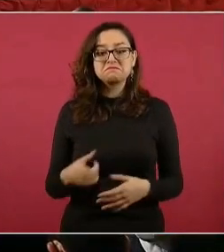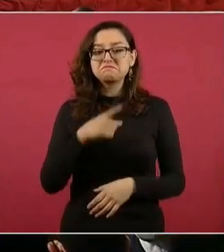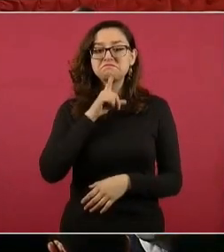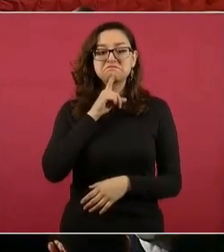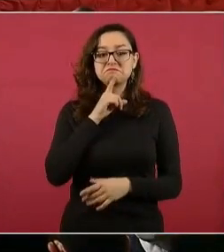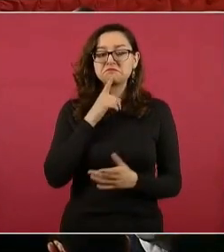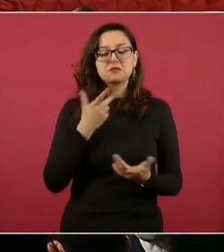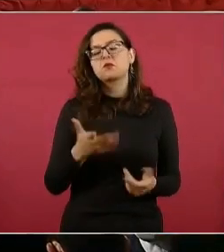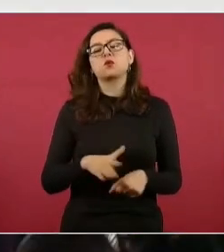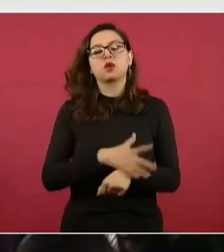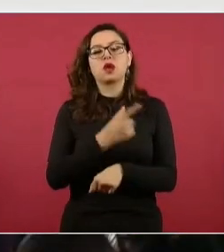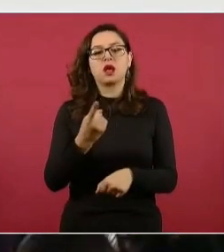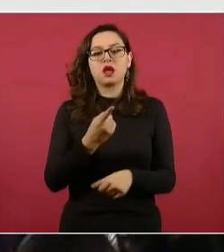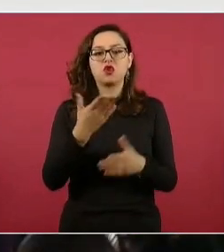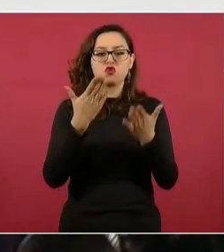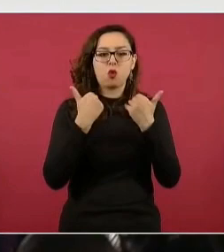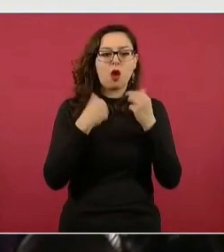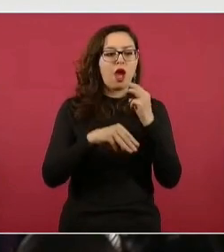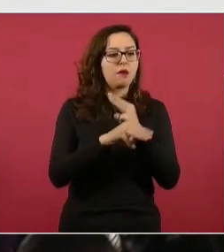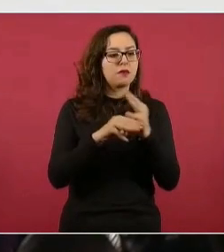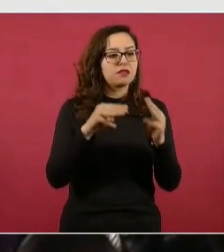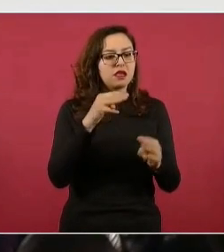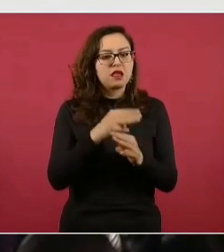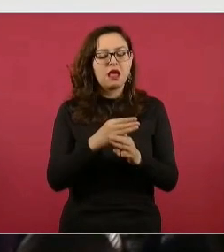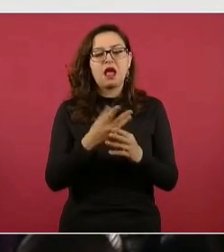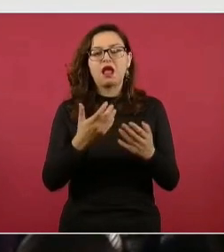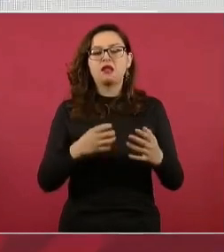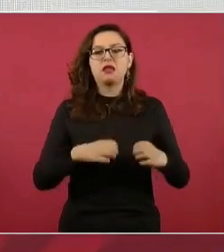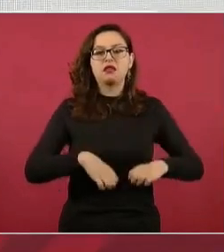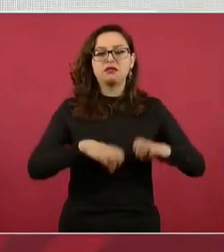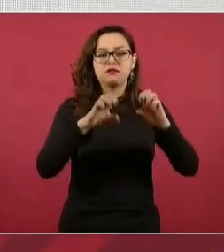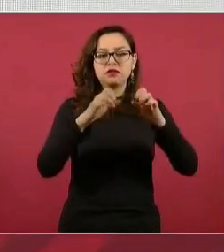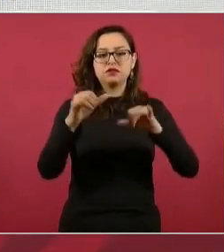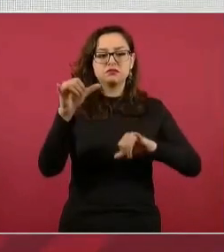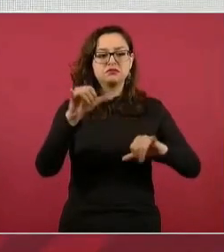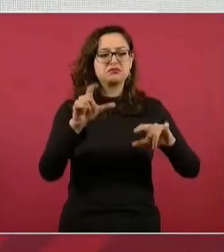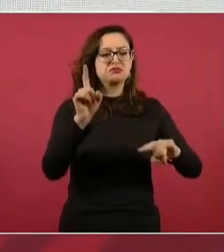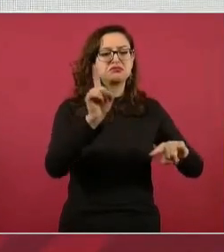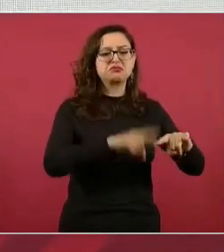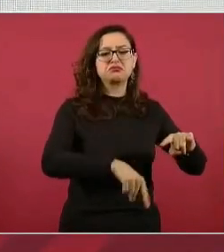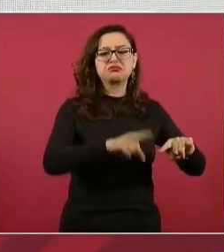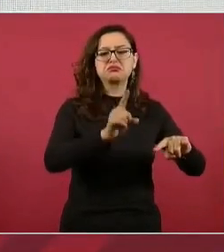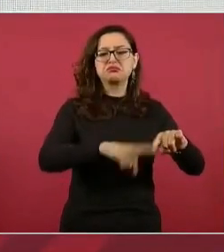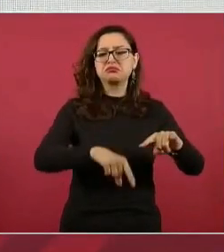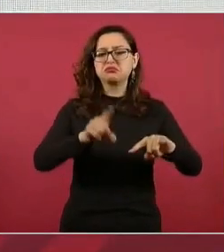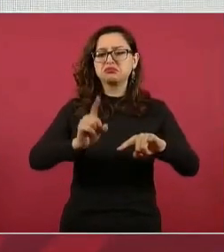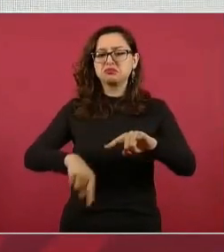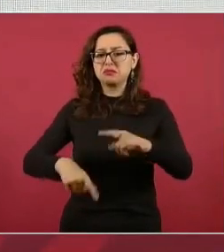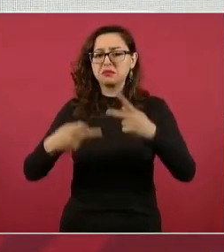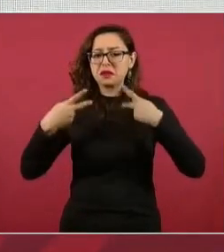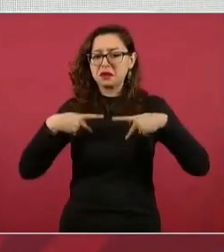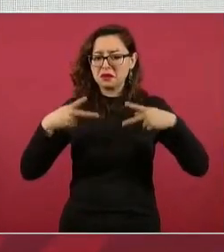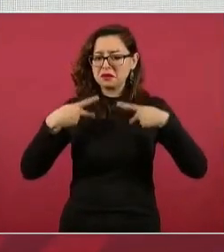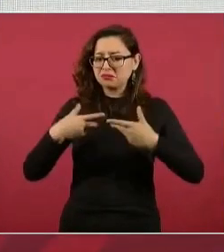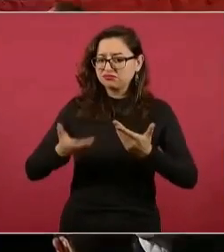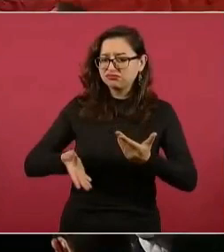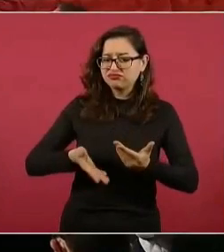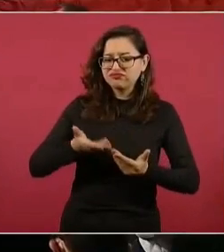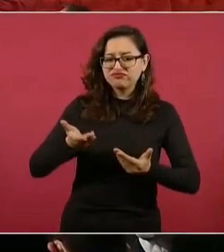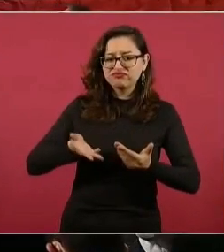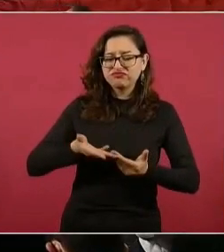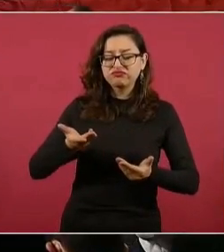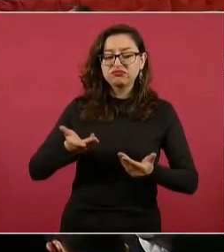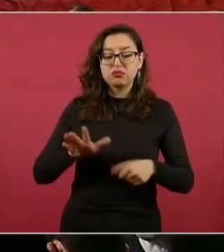desarticulación de actores y poco personal calificado, puesto que el neoliberalismo se encargó de desmantelar esta